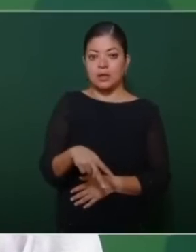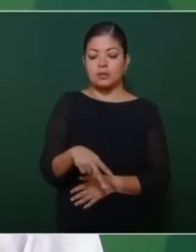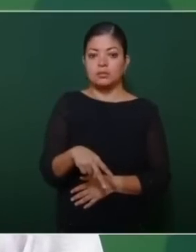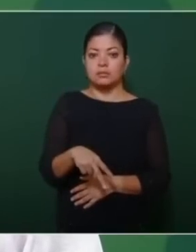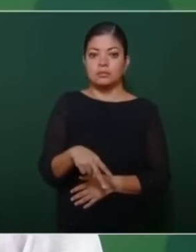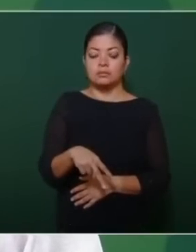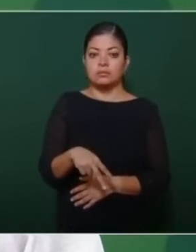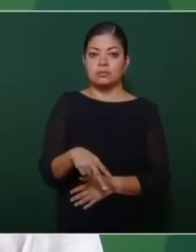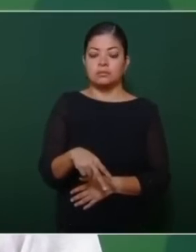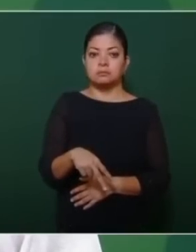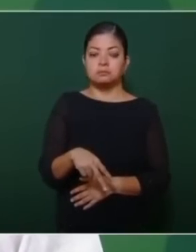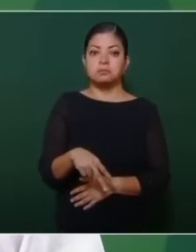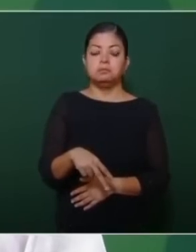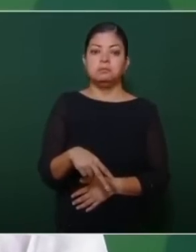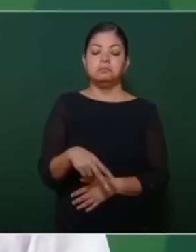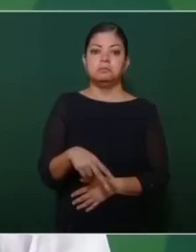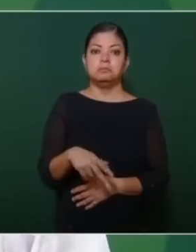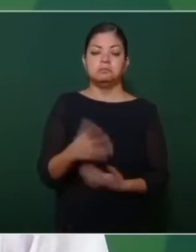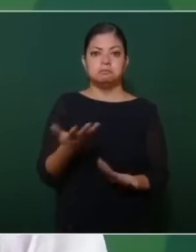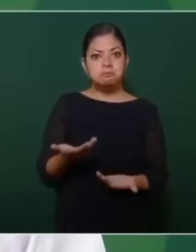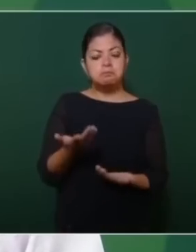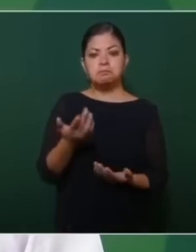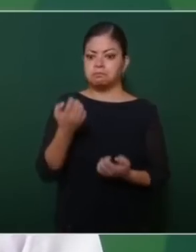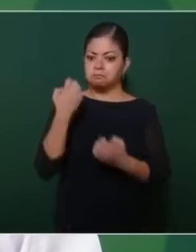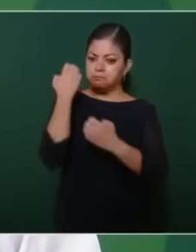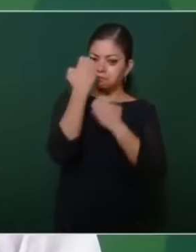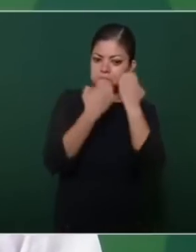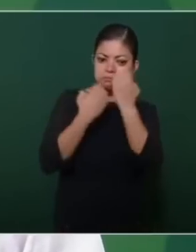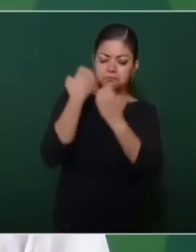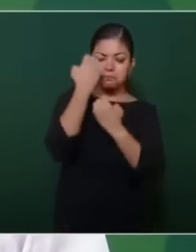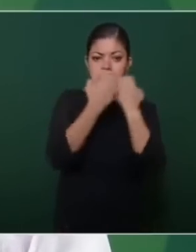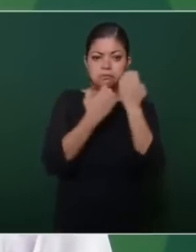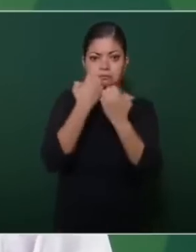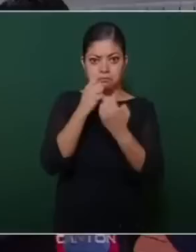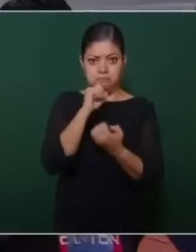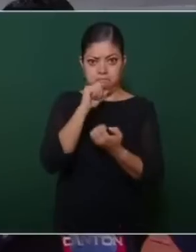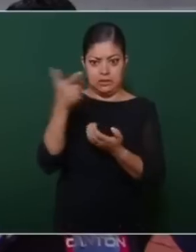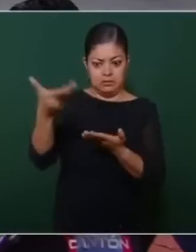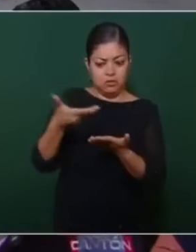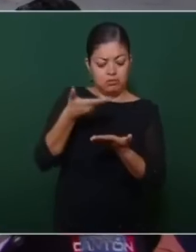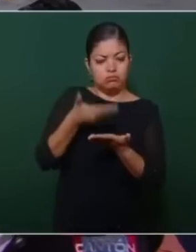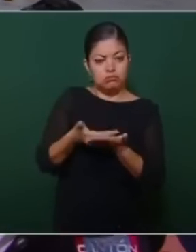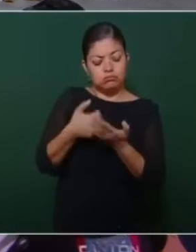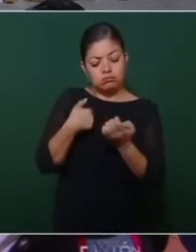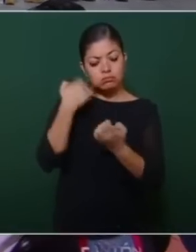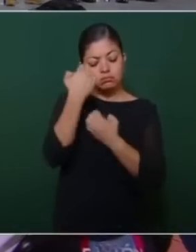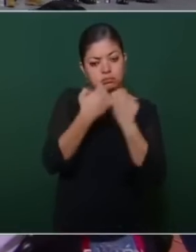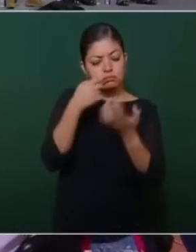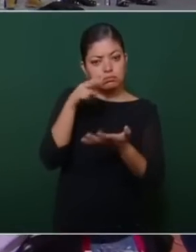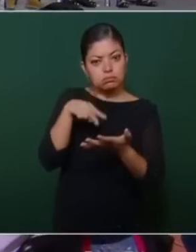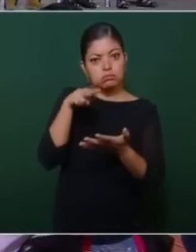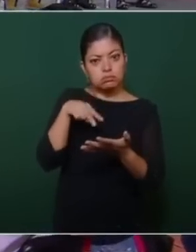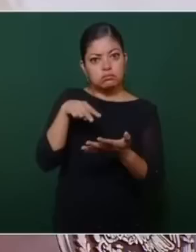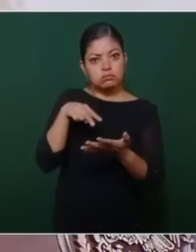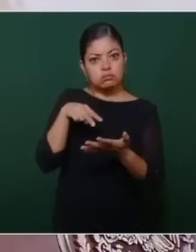y se analiza el capítulo que ya